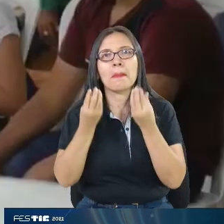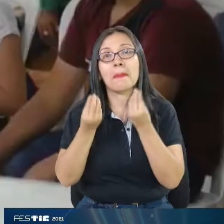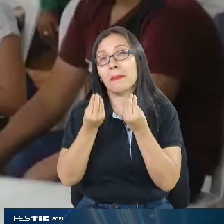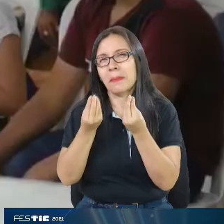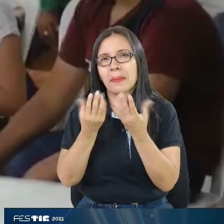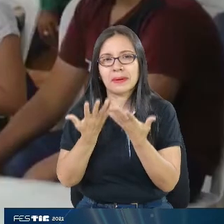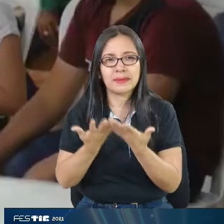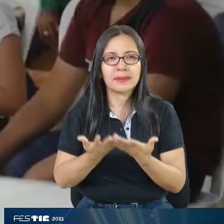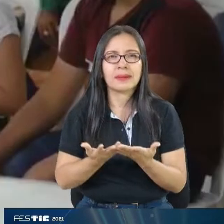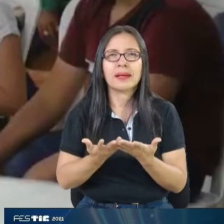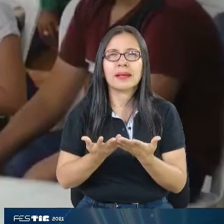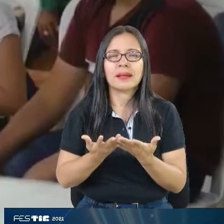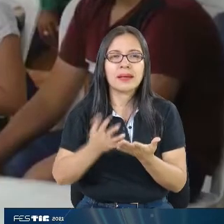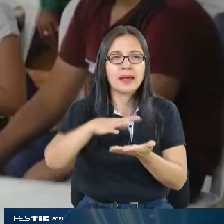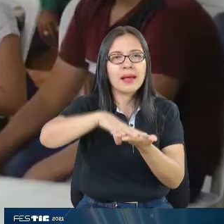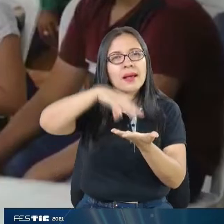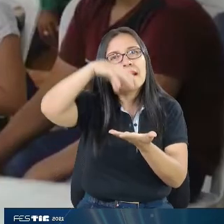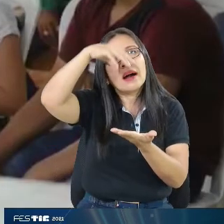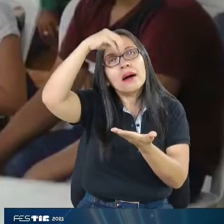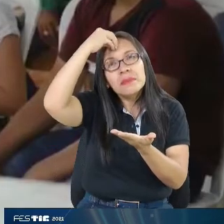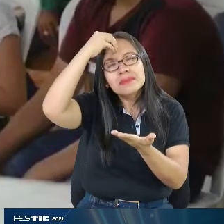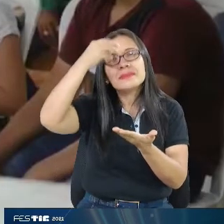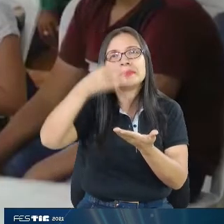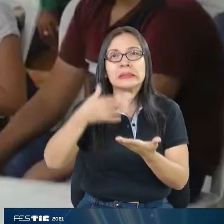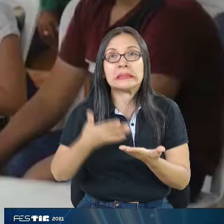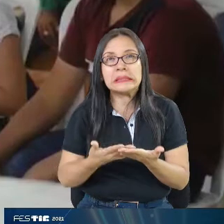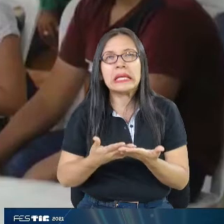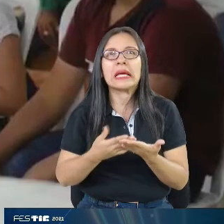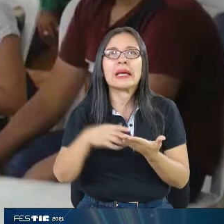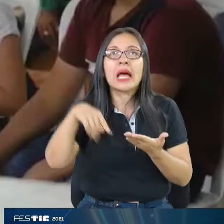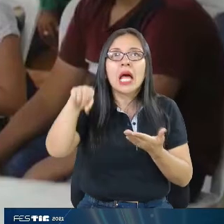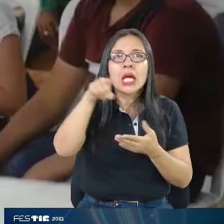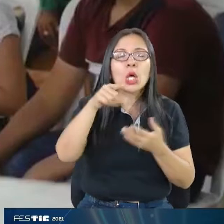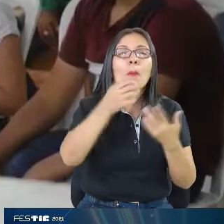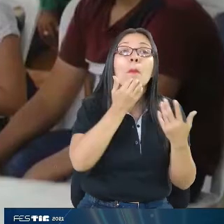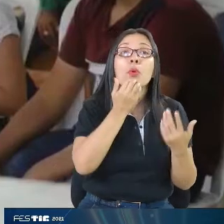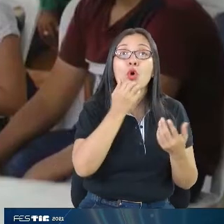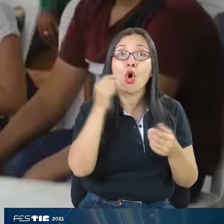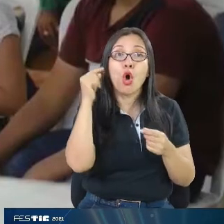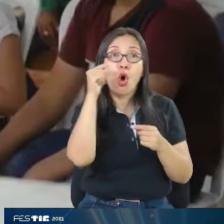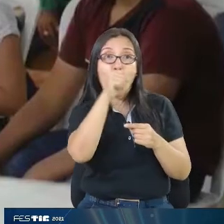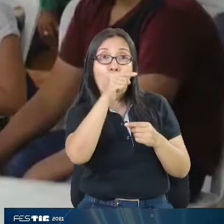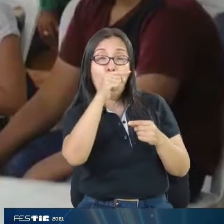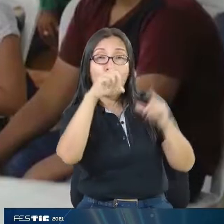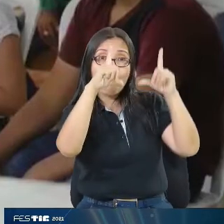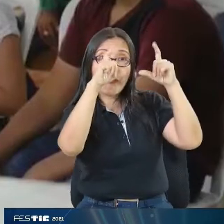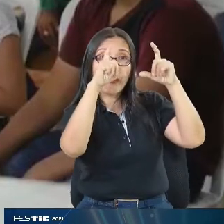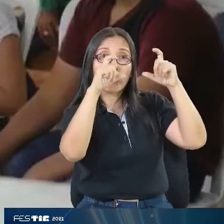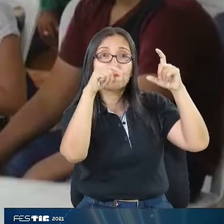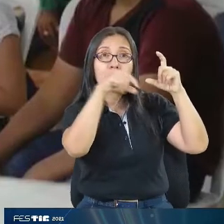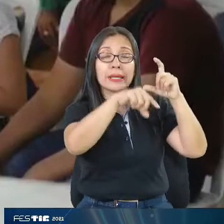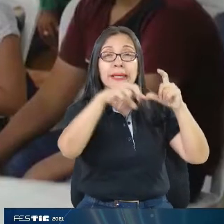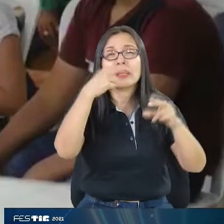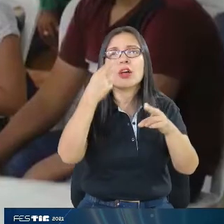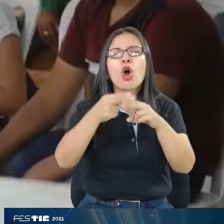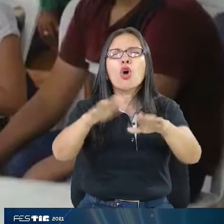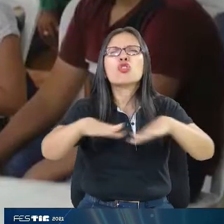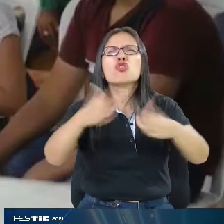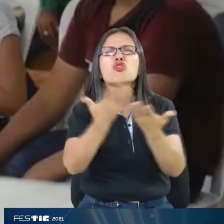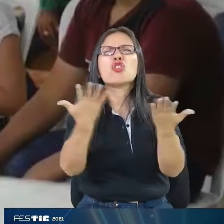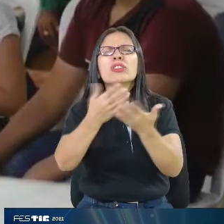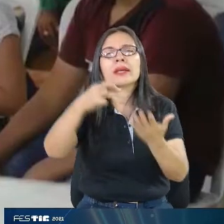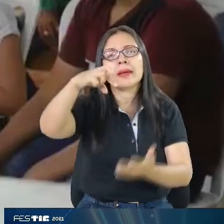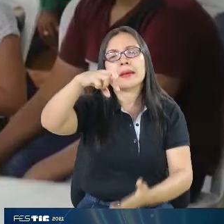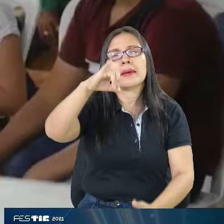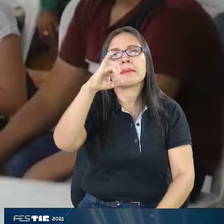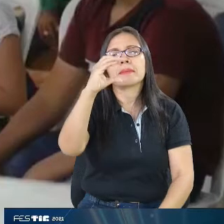digamos, como aprender y conjugar esas variables. Ustedes ven aquí, por ejemplo, esto es en Pichindé, donde realizaron experimentos